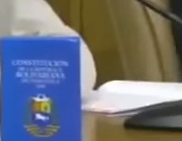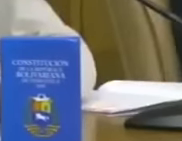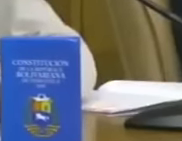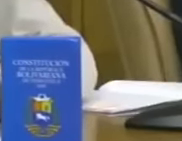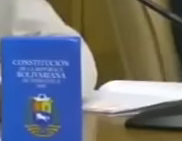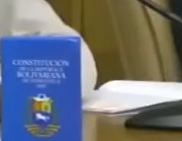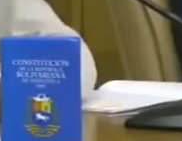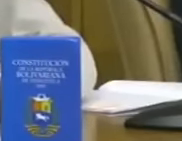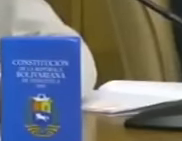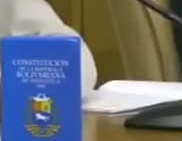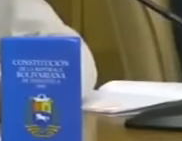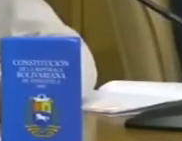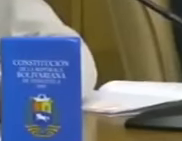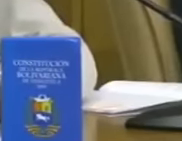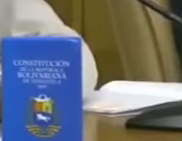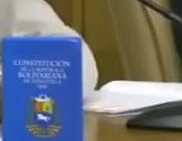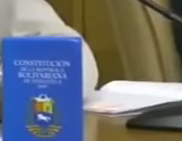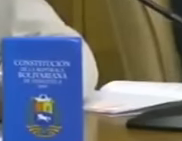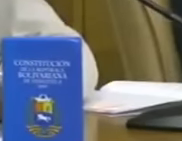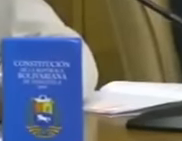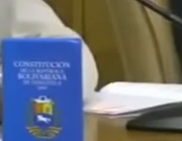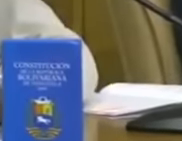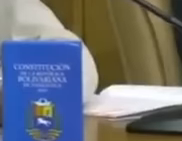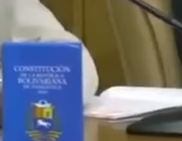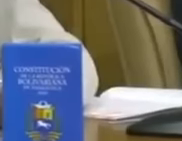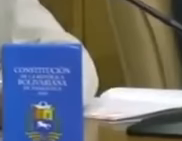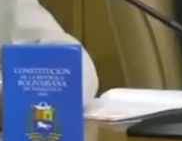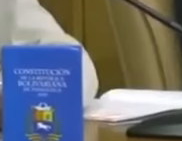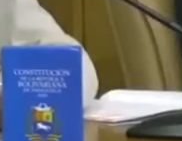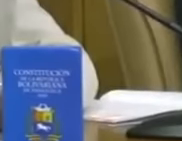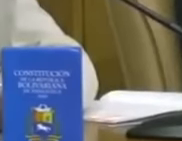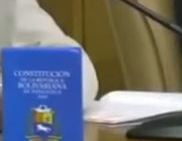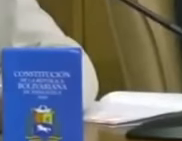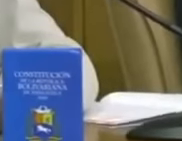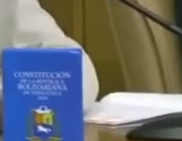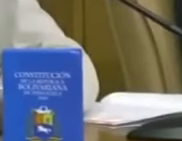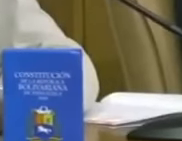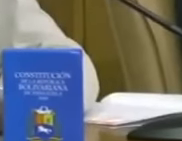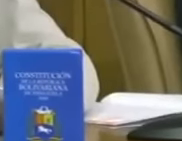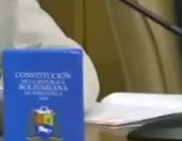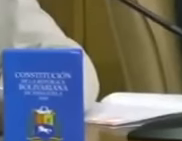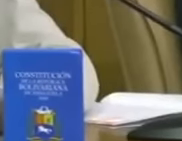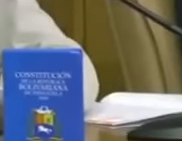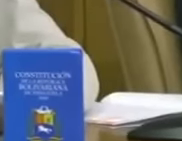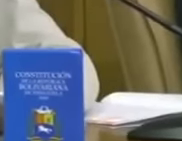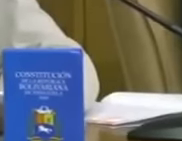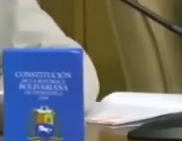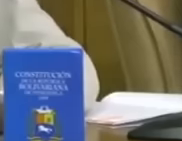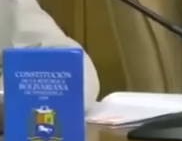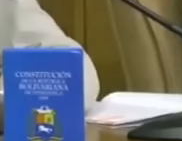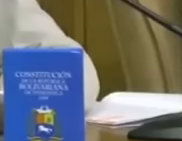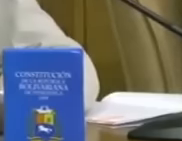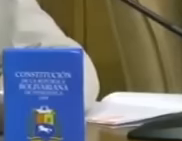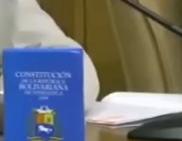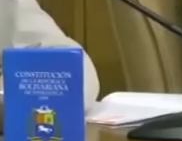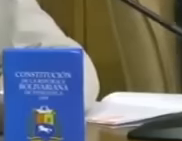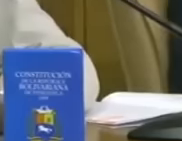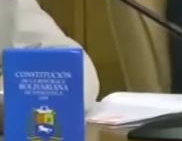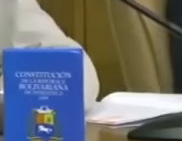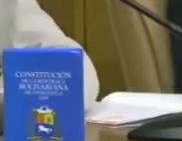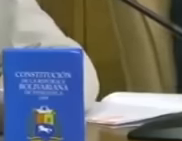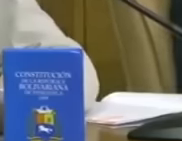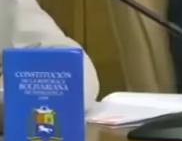con motivo del cambio de paisaje de la senadora colombiana piedad córdoba ruiz de conformidad con lo establecido en el artículo